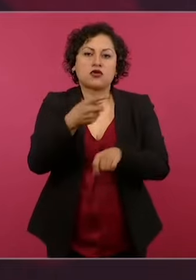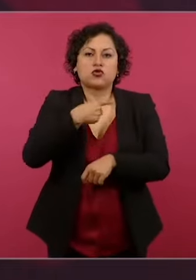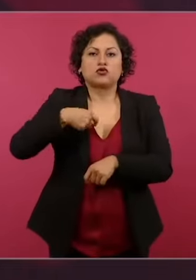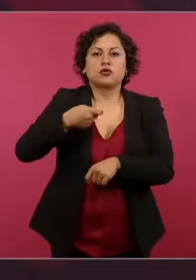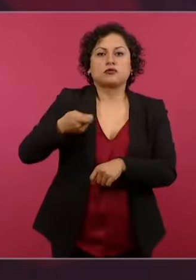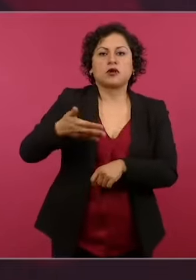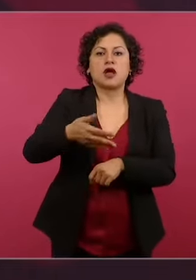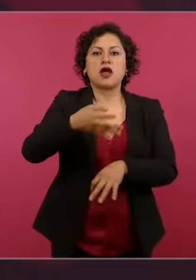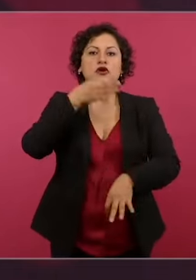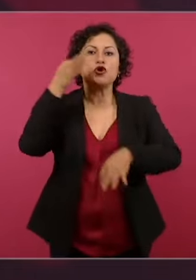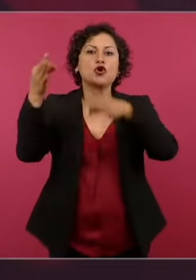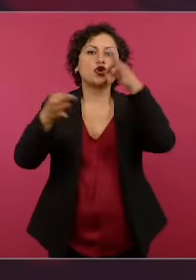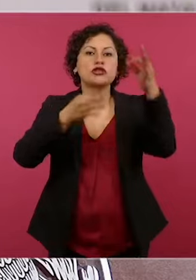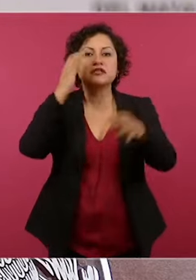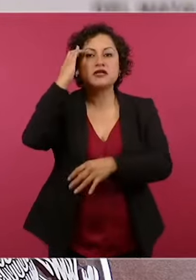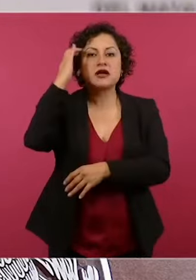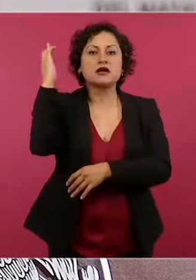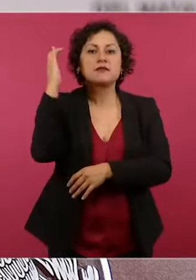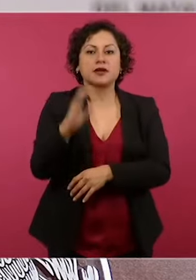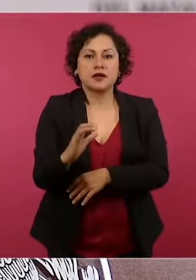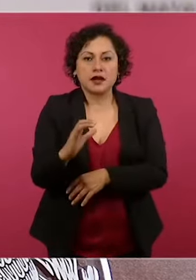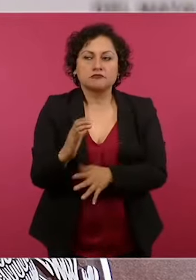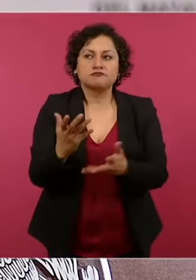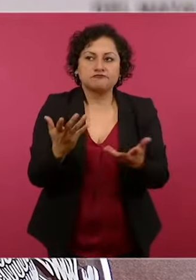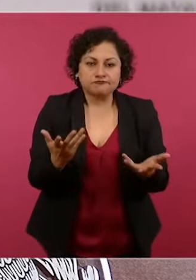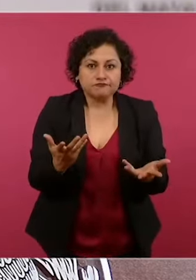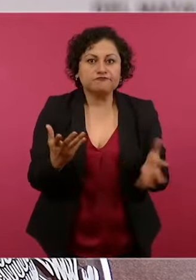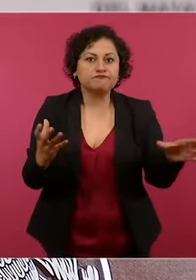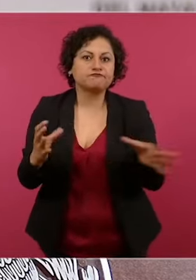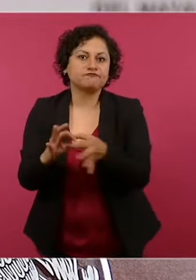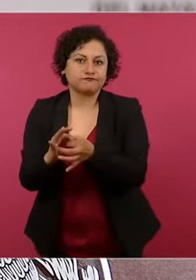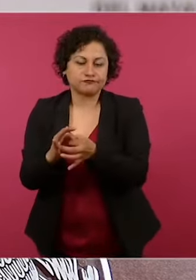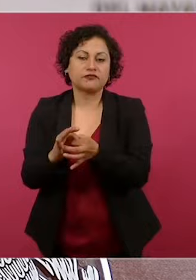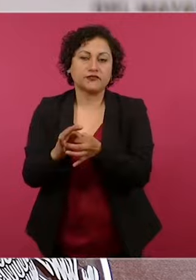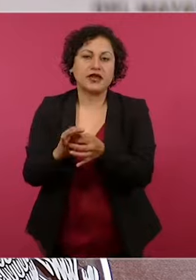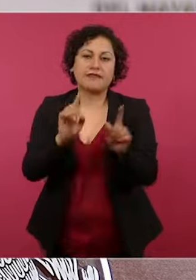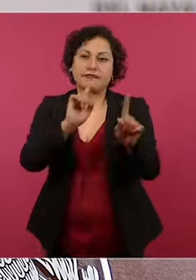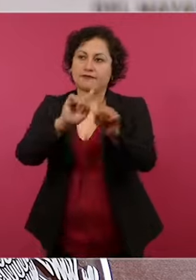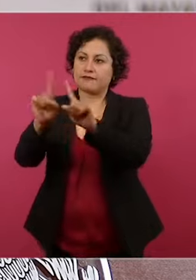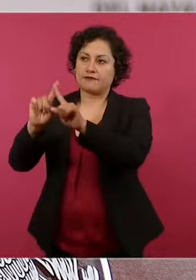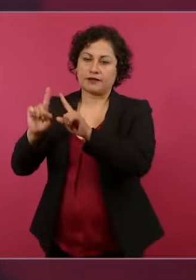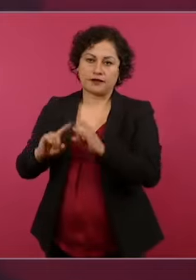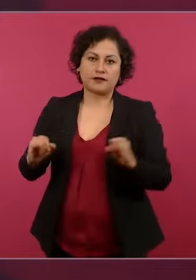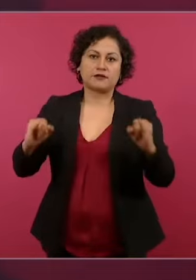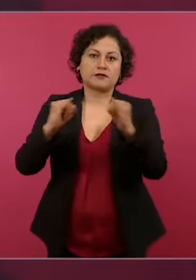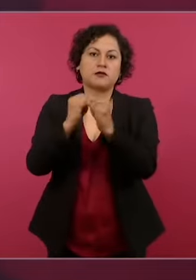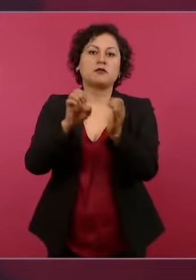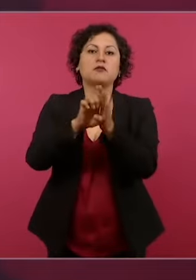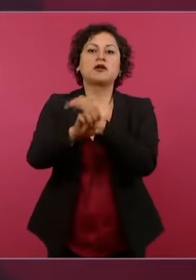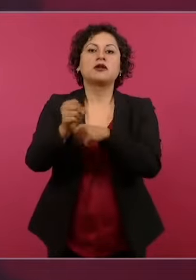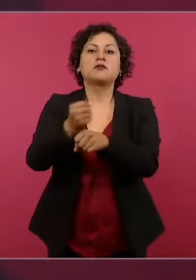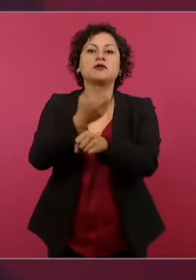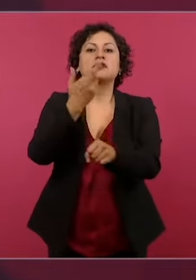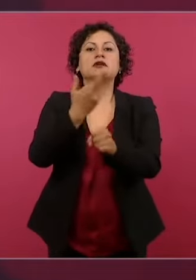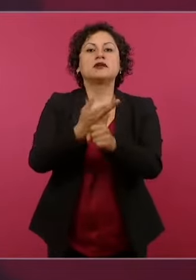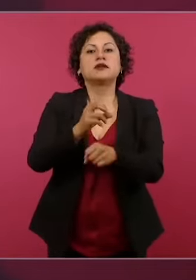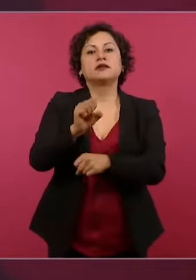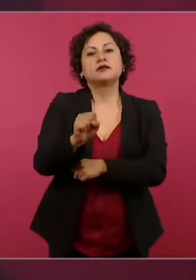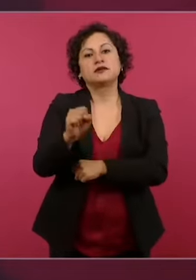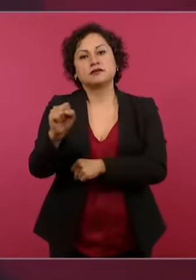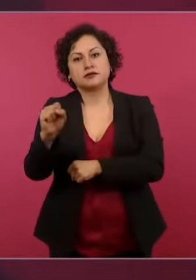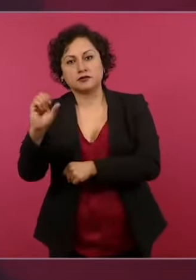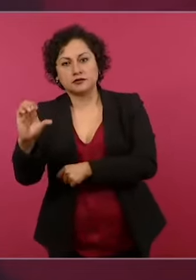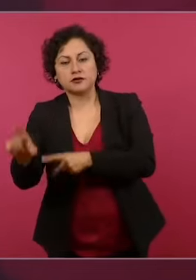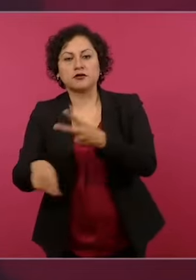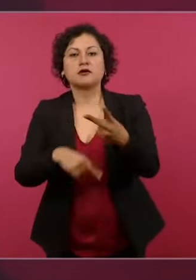empezaron a trabajar luego varias instancias, la Secretaría de Seguridad Ciudadana, la Comisión